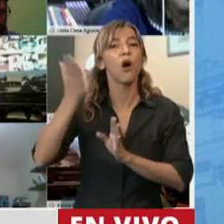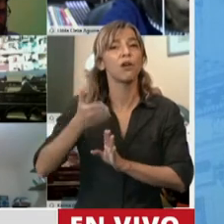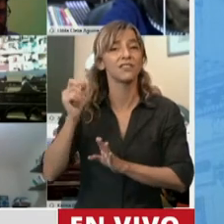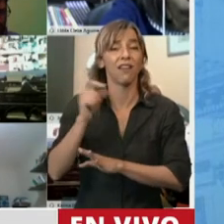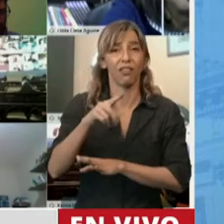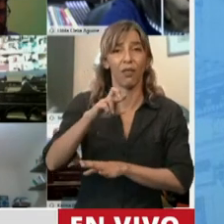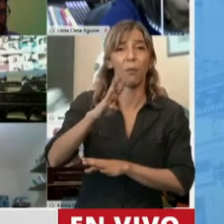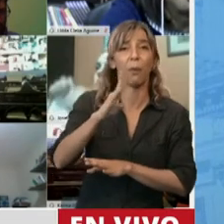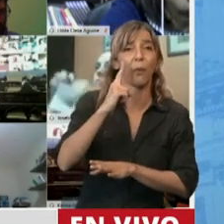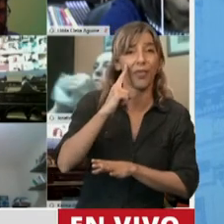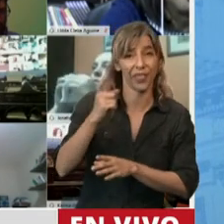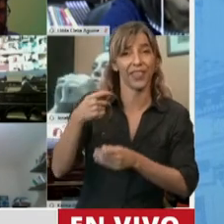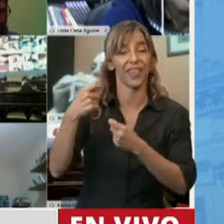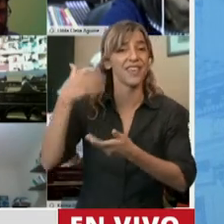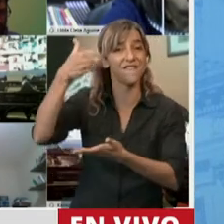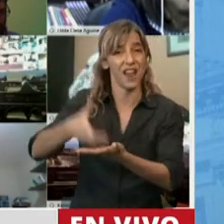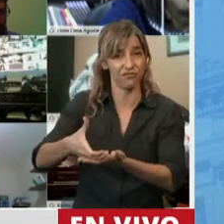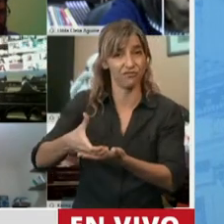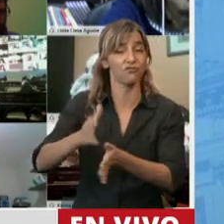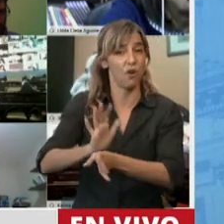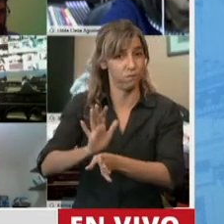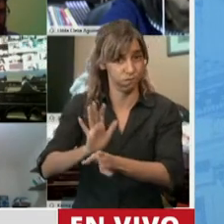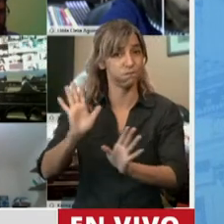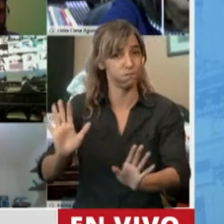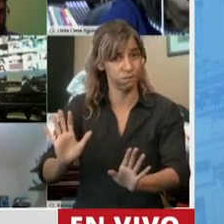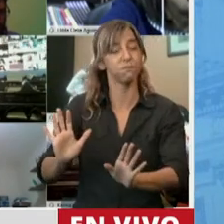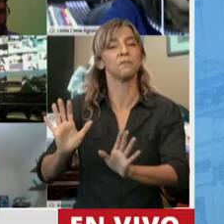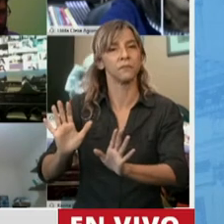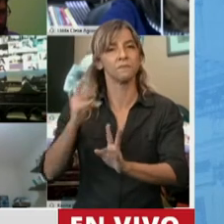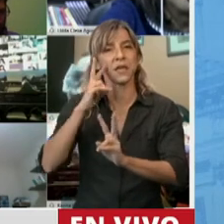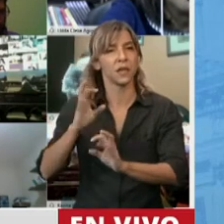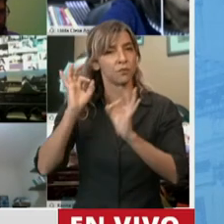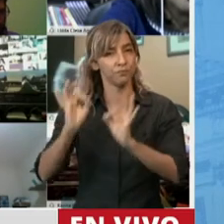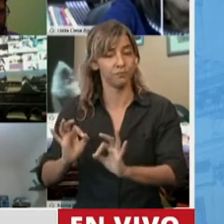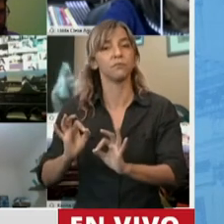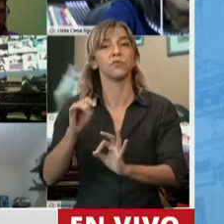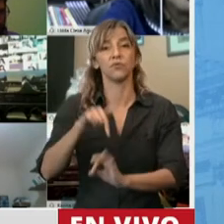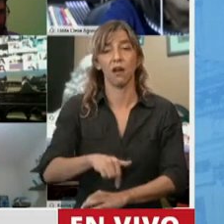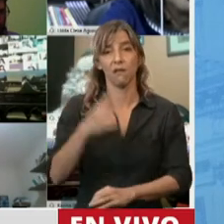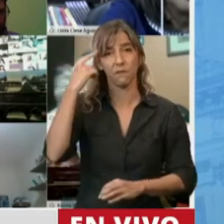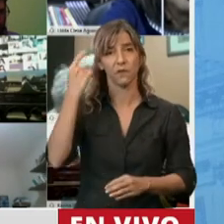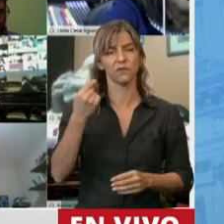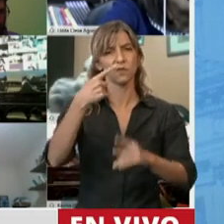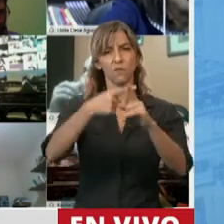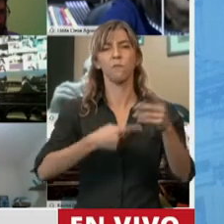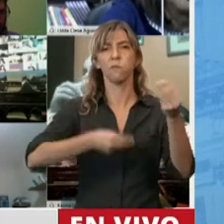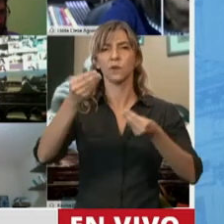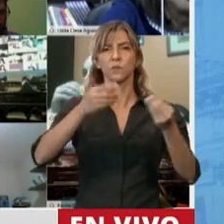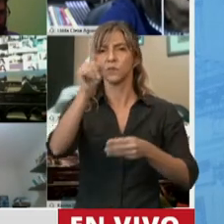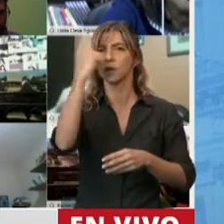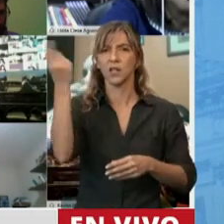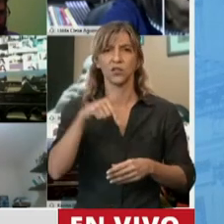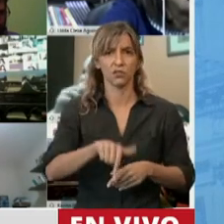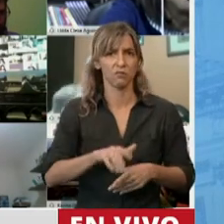Y yo decía el año pasado, y lo vuelvo a decir ahora, el presupuesto de la Nación está en crisis. La economía de la